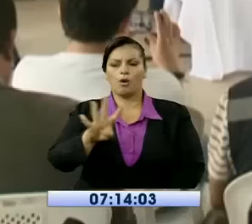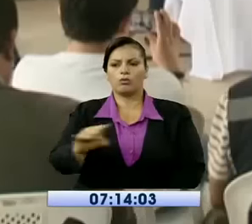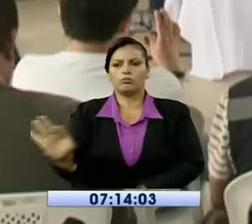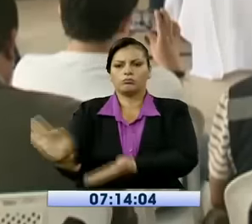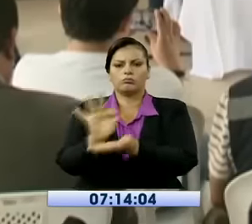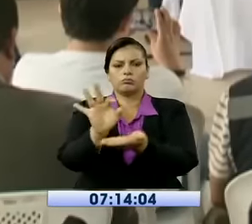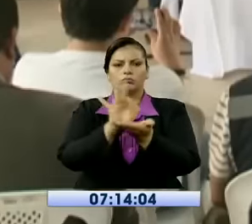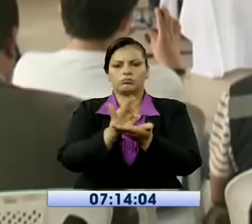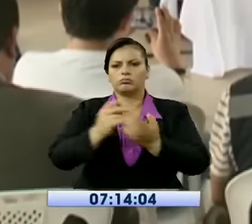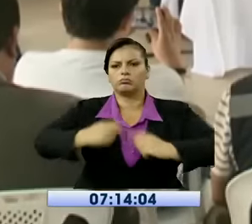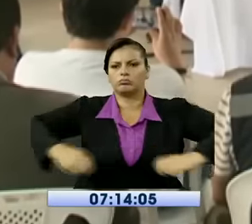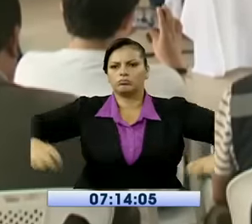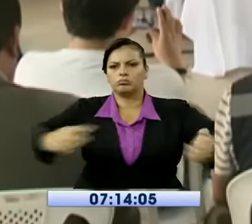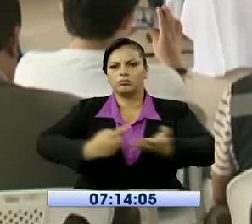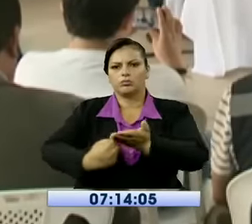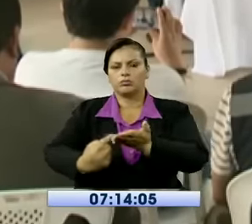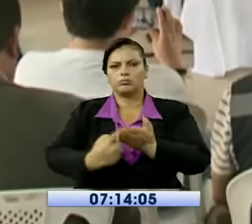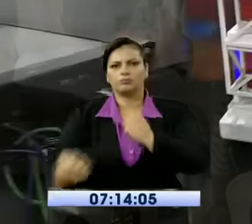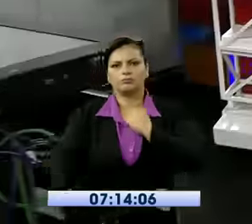Informó Priscila Cadena.